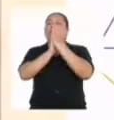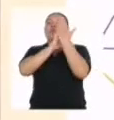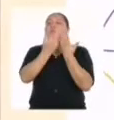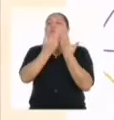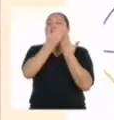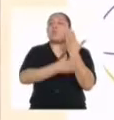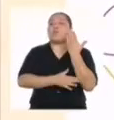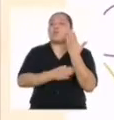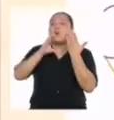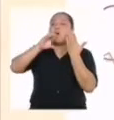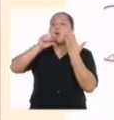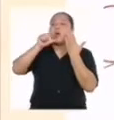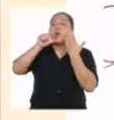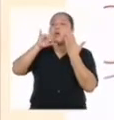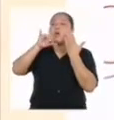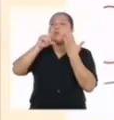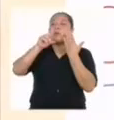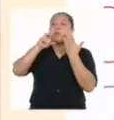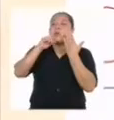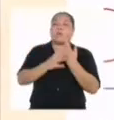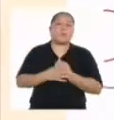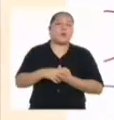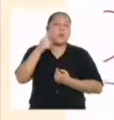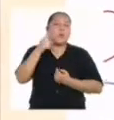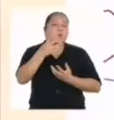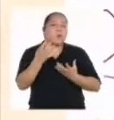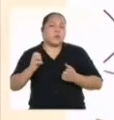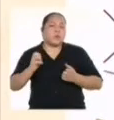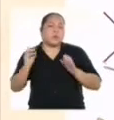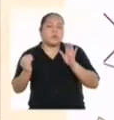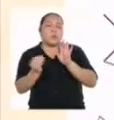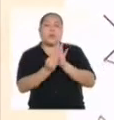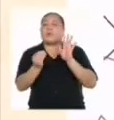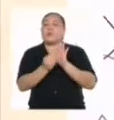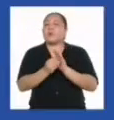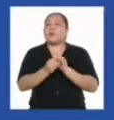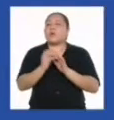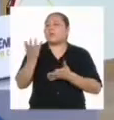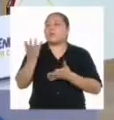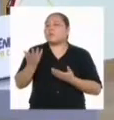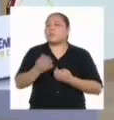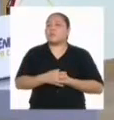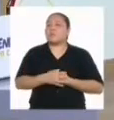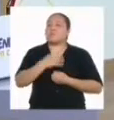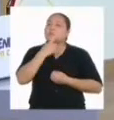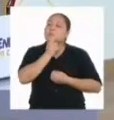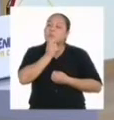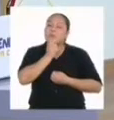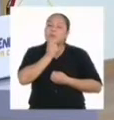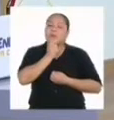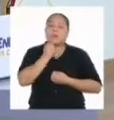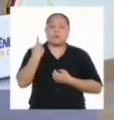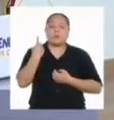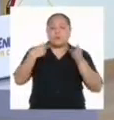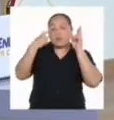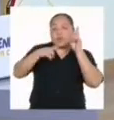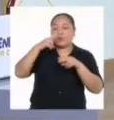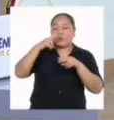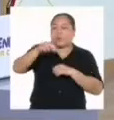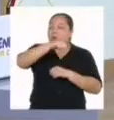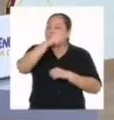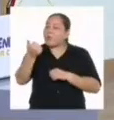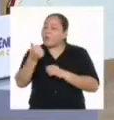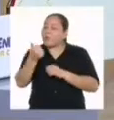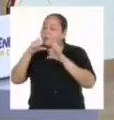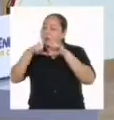por el otro tu caligrama ¿Hay algo que consideres que podrías agregar? Estuve revisando otras